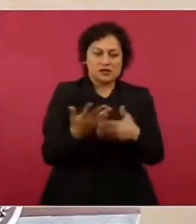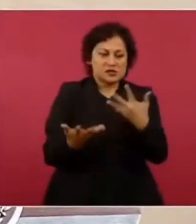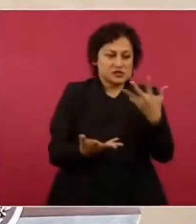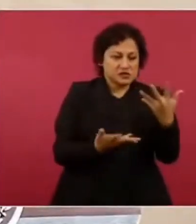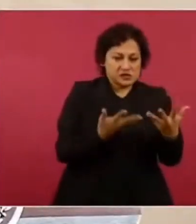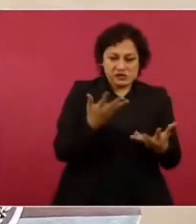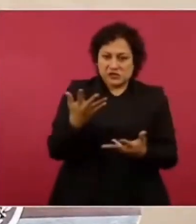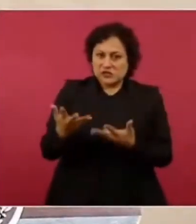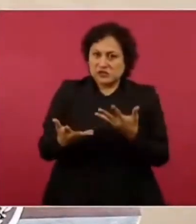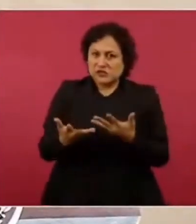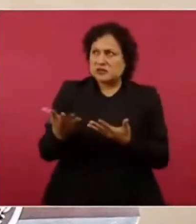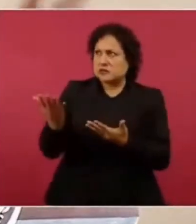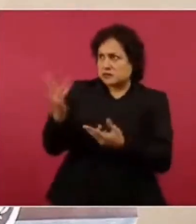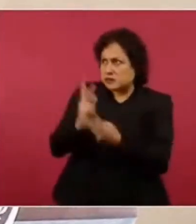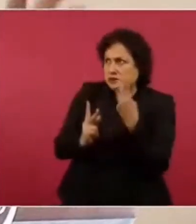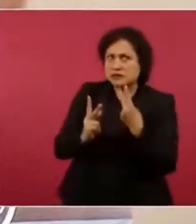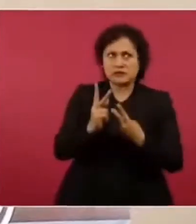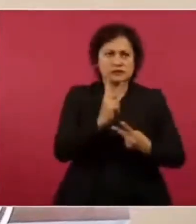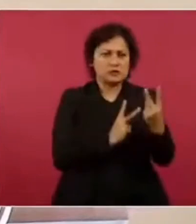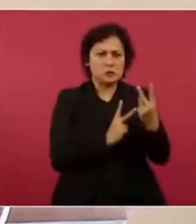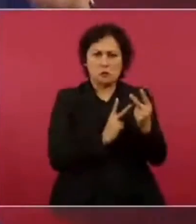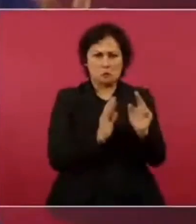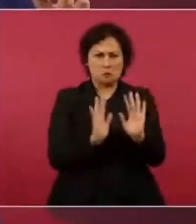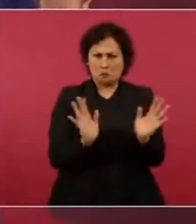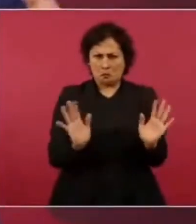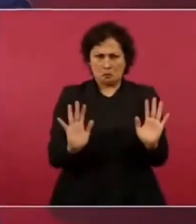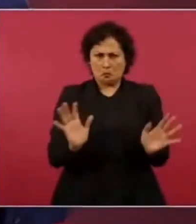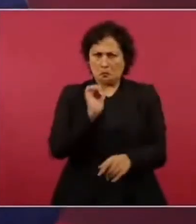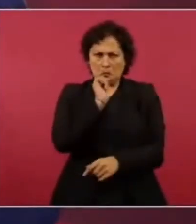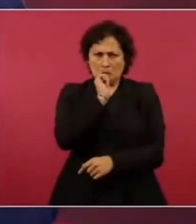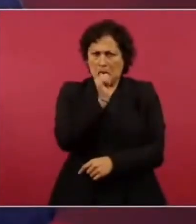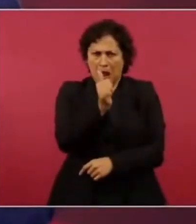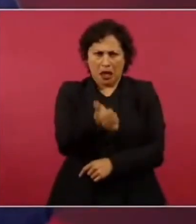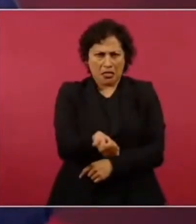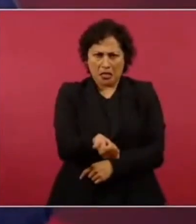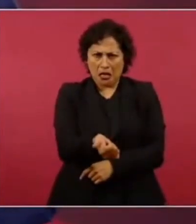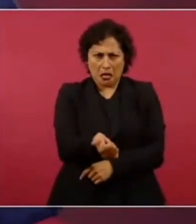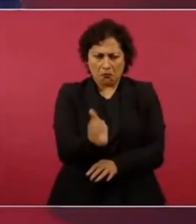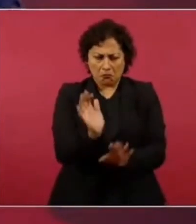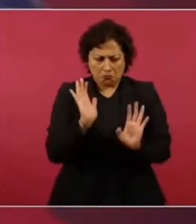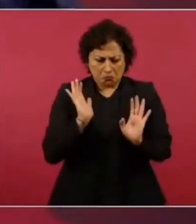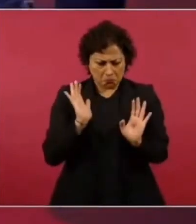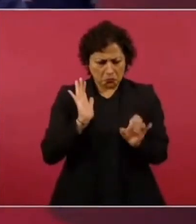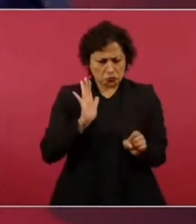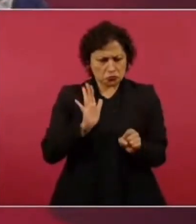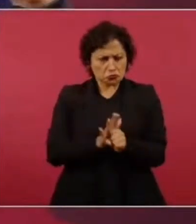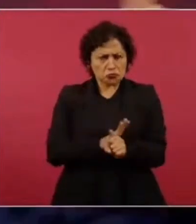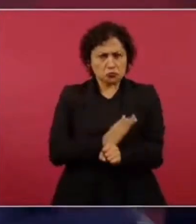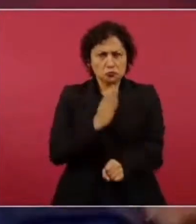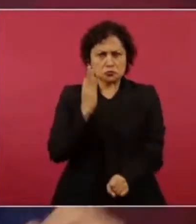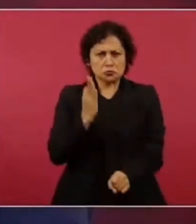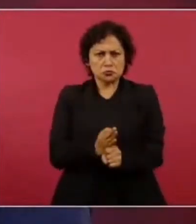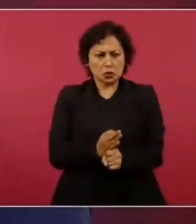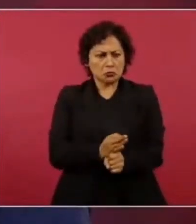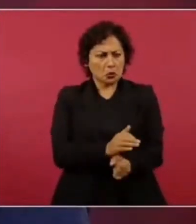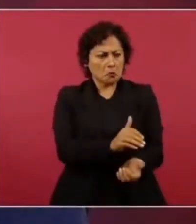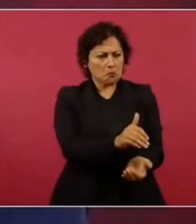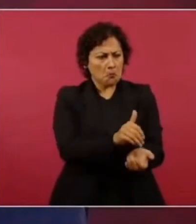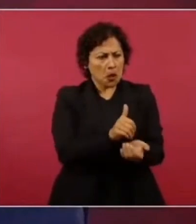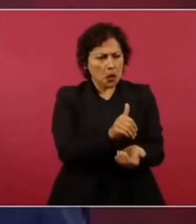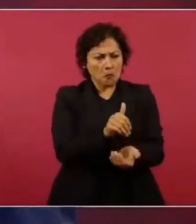era como una moda todos los gobiernos se endeudaron